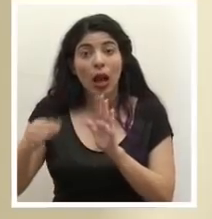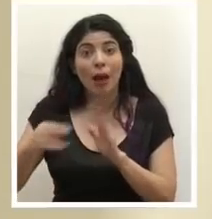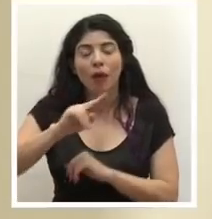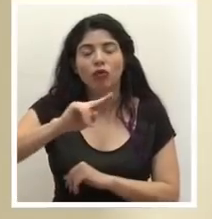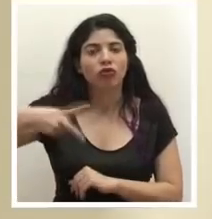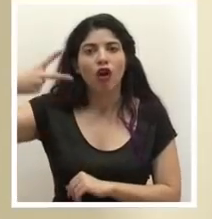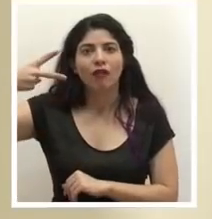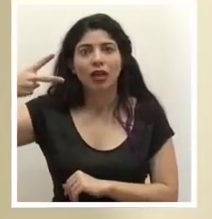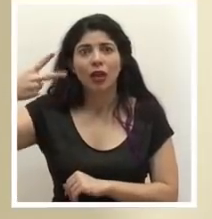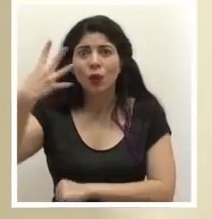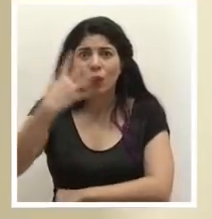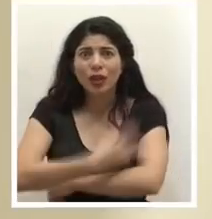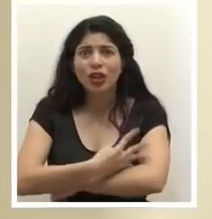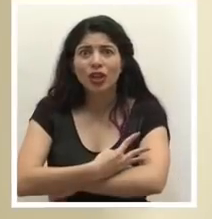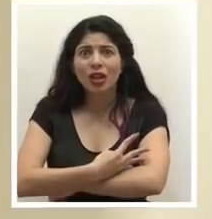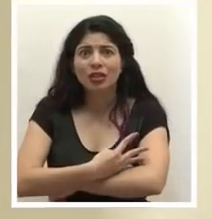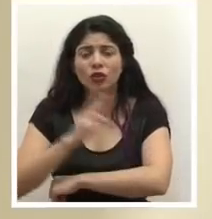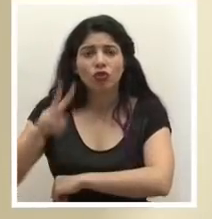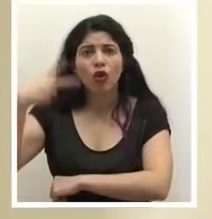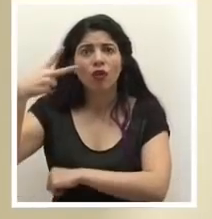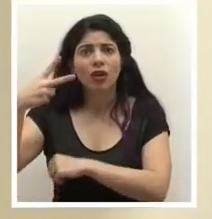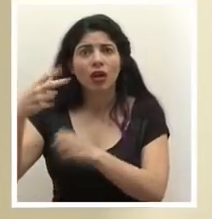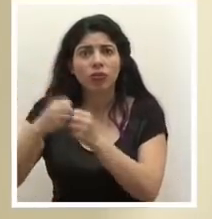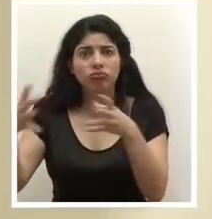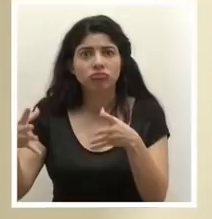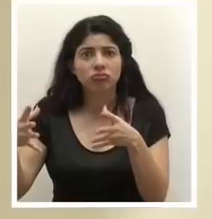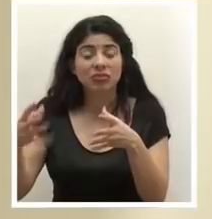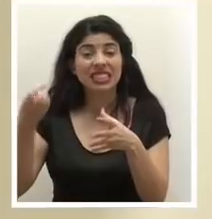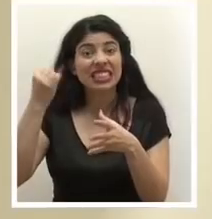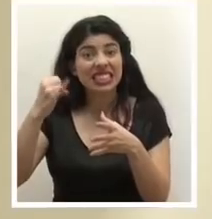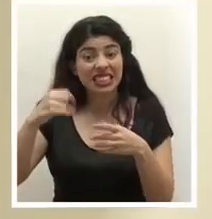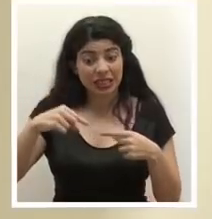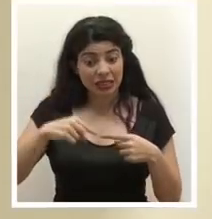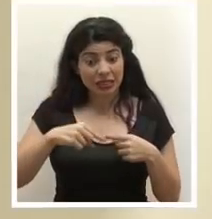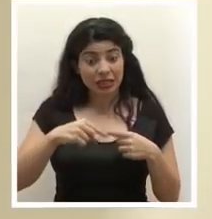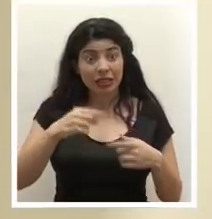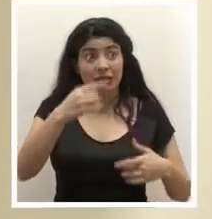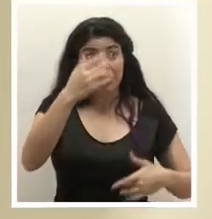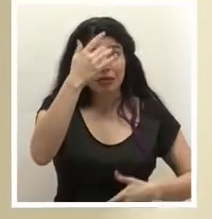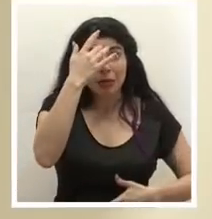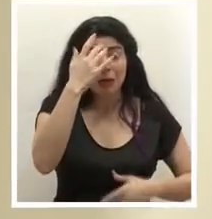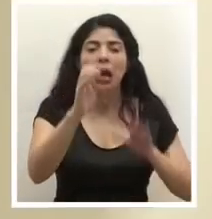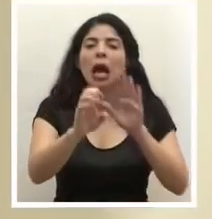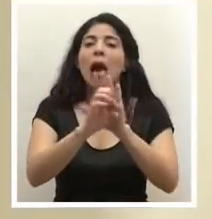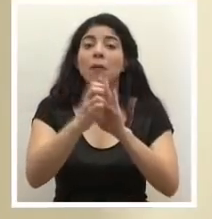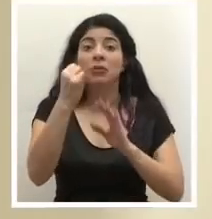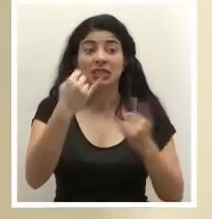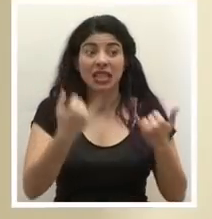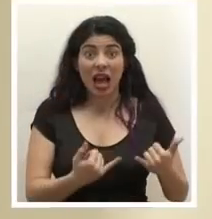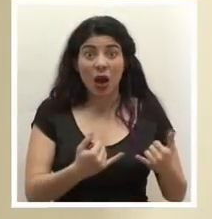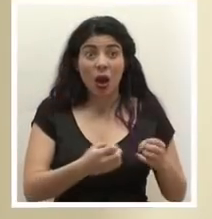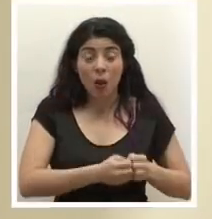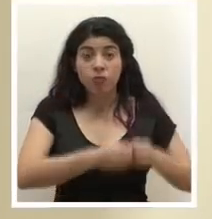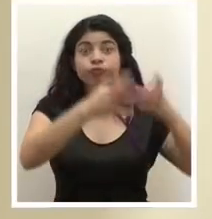en cuatro días. Si se duplicaran los casos, o sea, si esto fuera un crecimiento